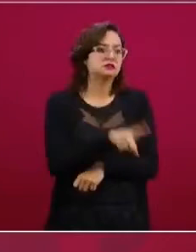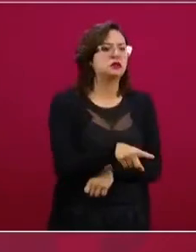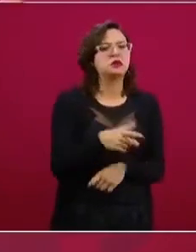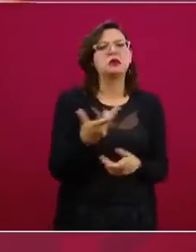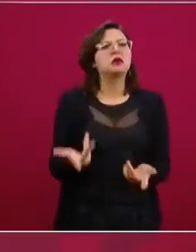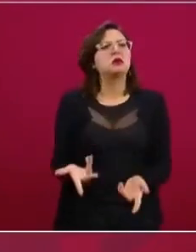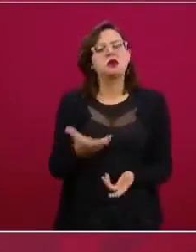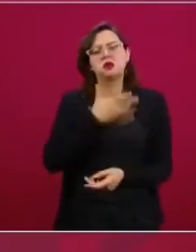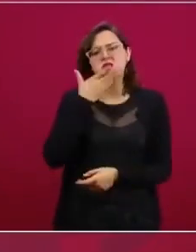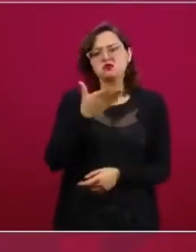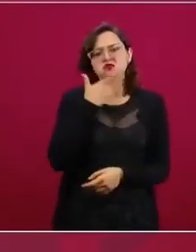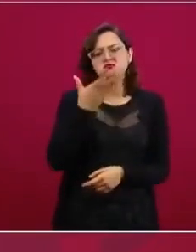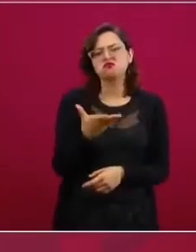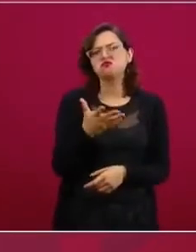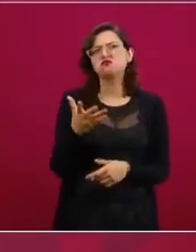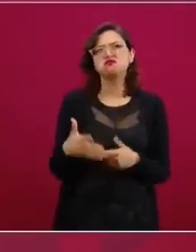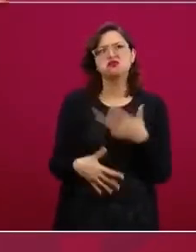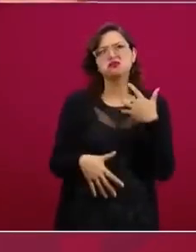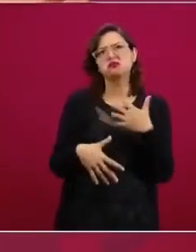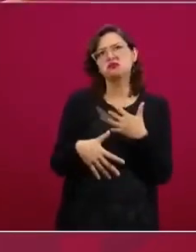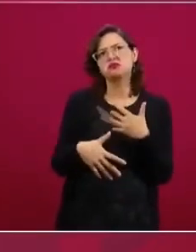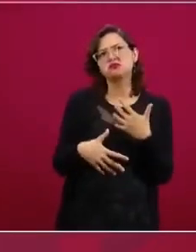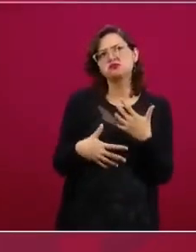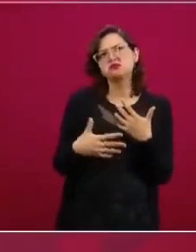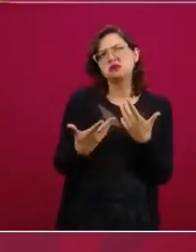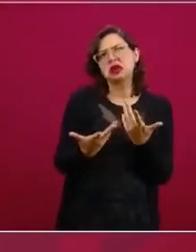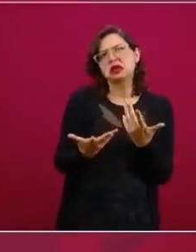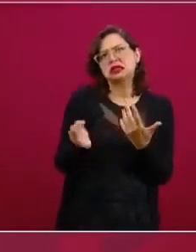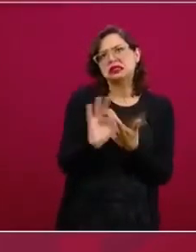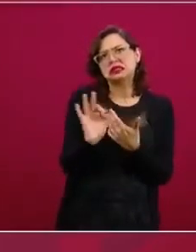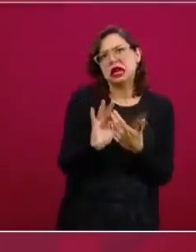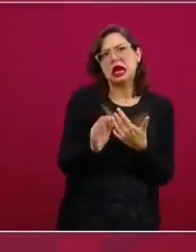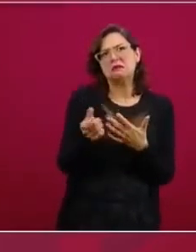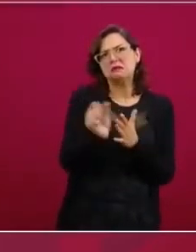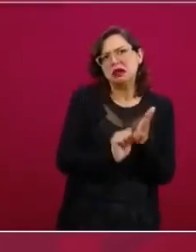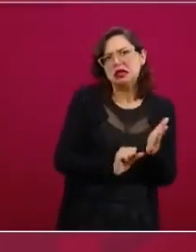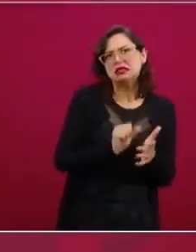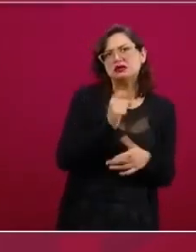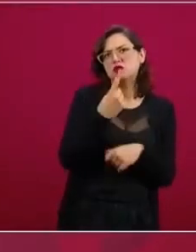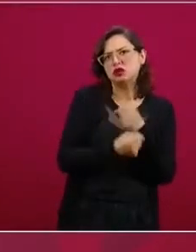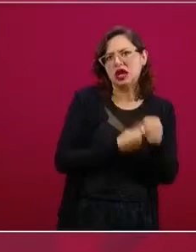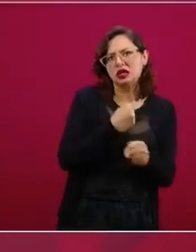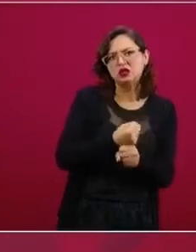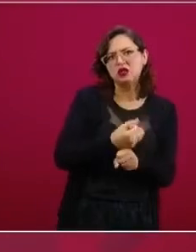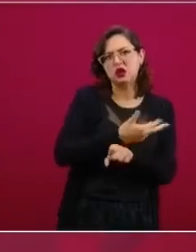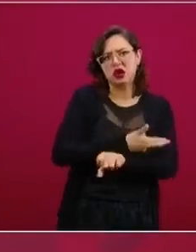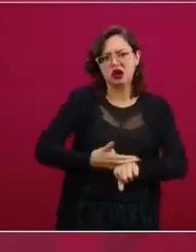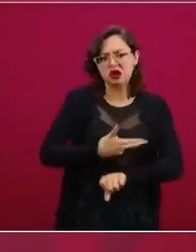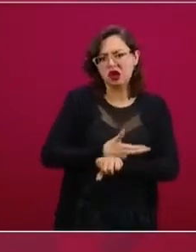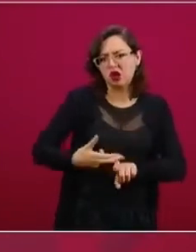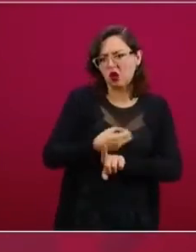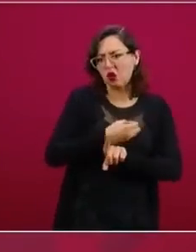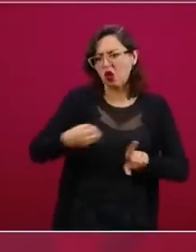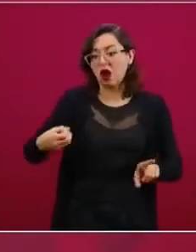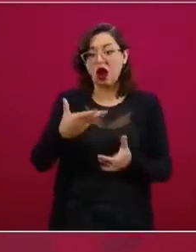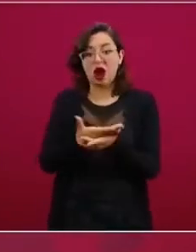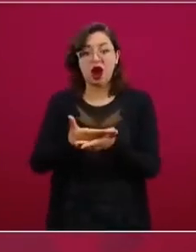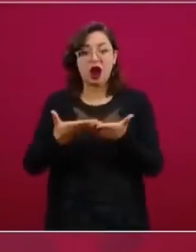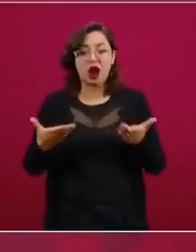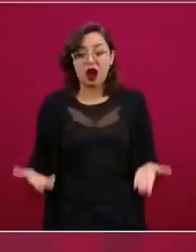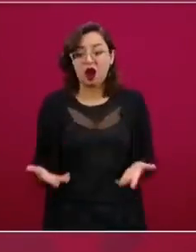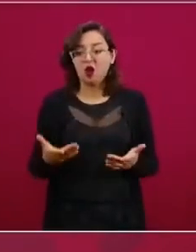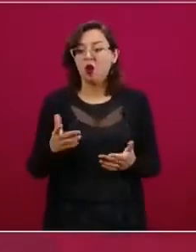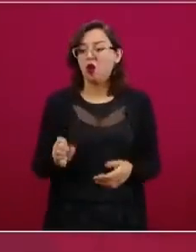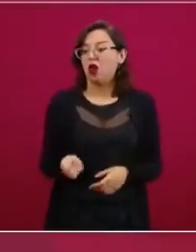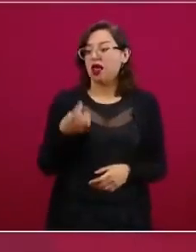esto nos hubiera tomado quizá meses o años, o por lo menos un año. El hecho de poder dar tres recetas